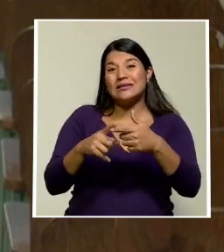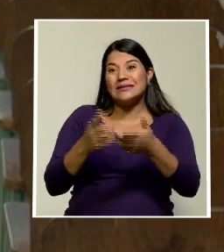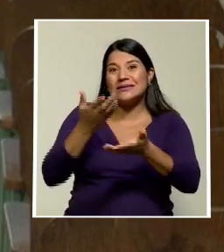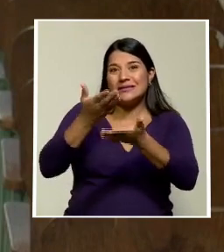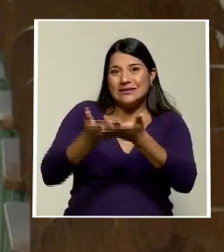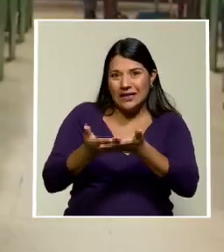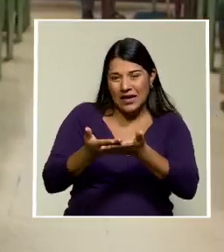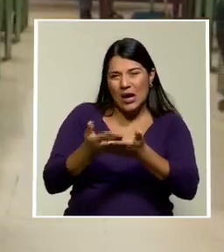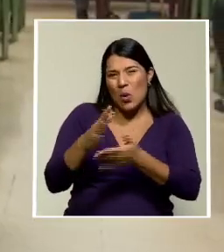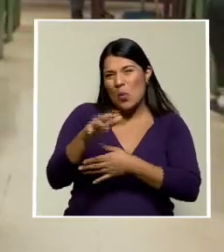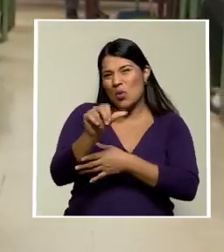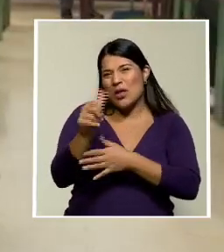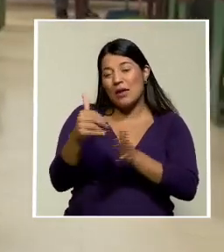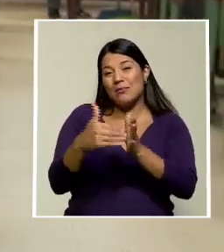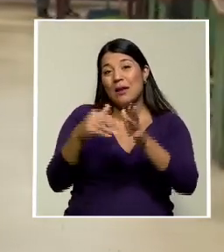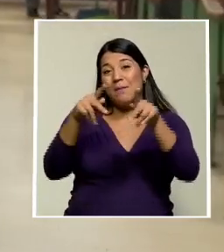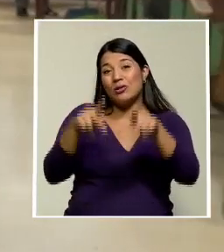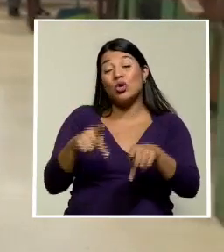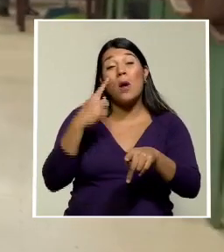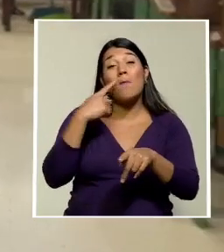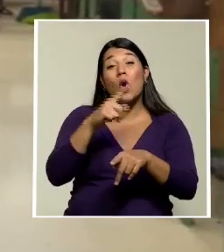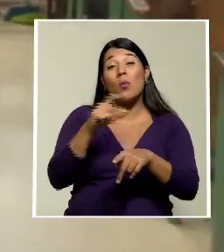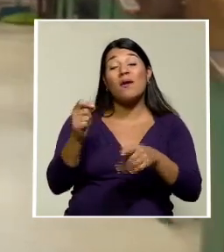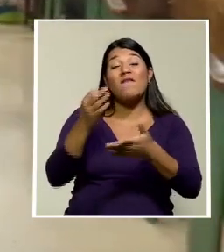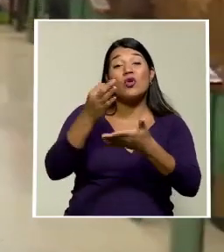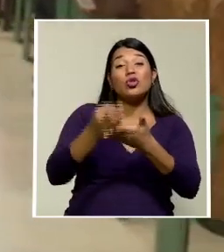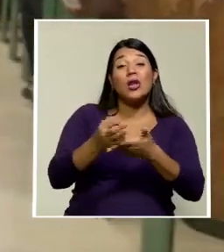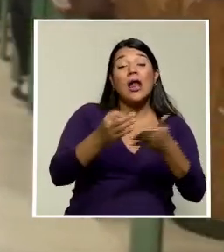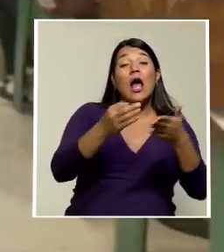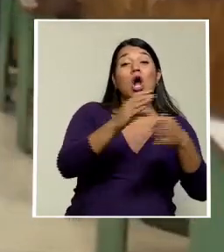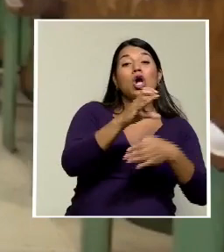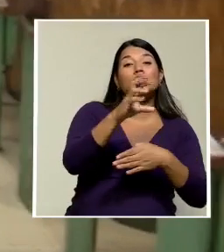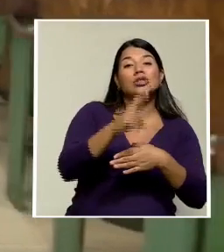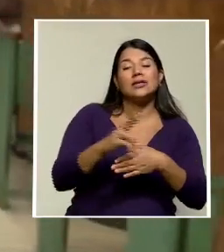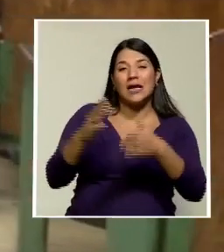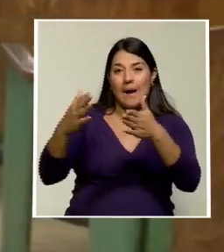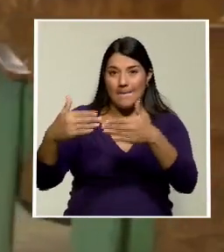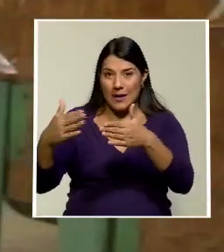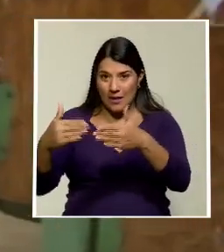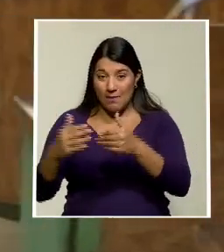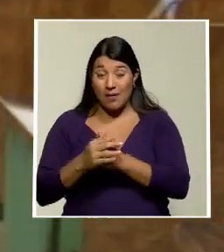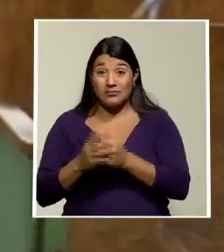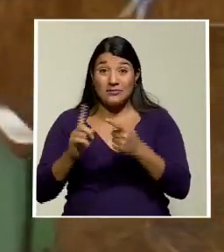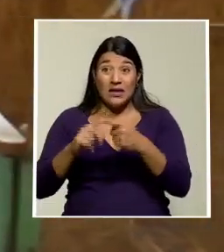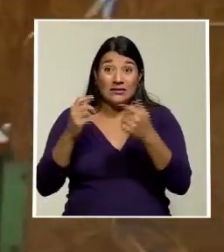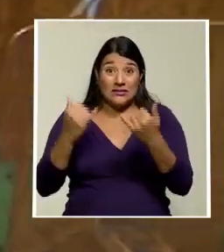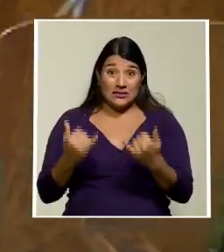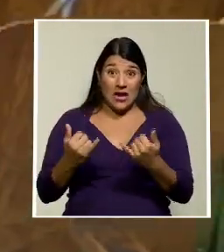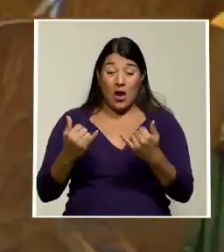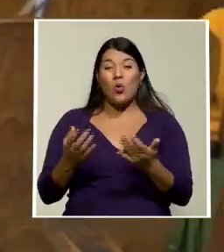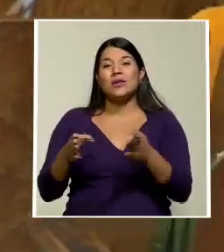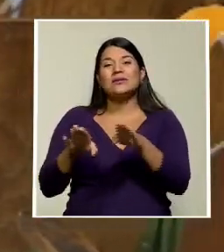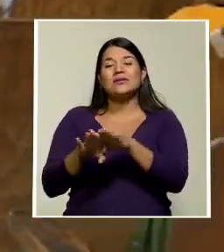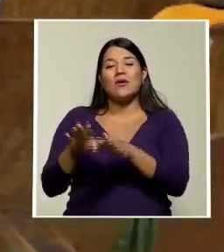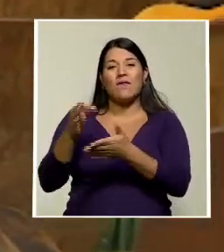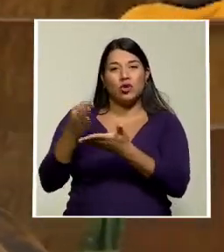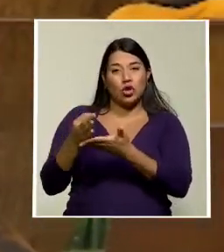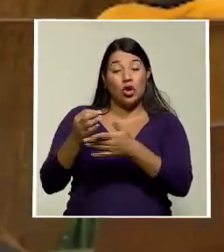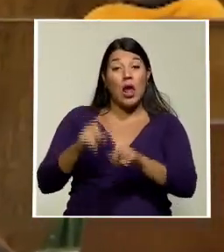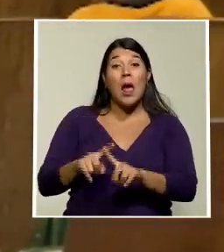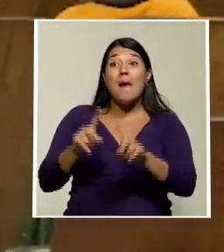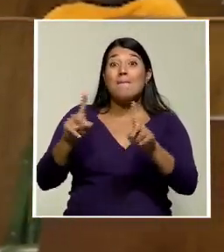mensualmente. Por el momento el país mantiene las fronteras cerradas para estos flujos migratorios, pero desde hace varias semanas